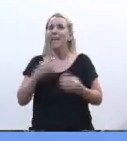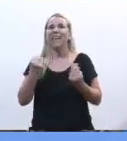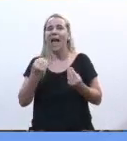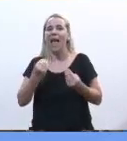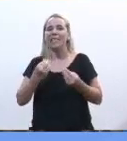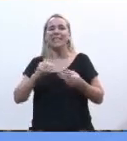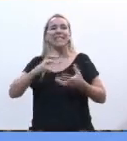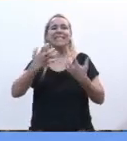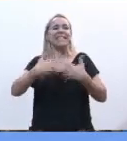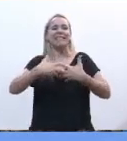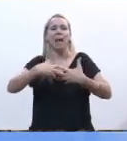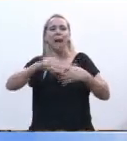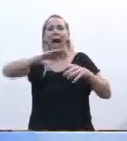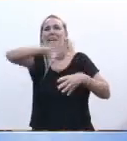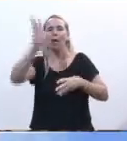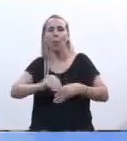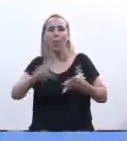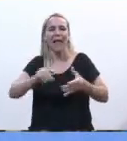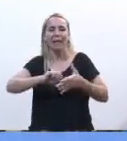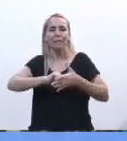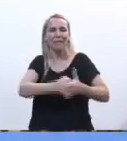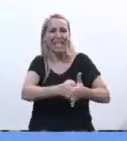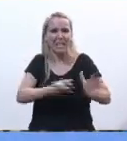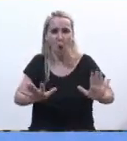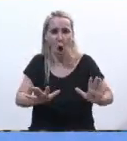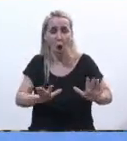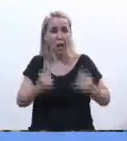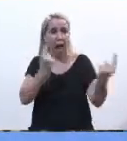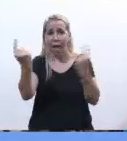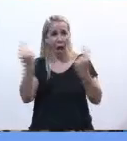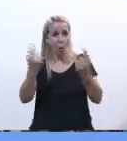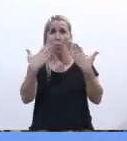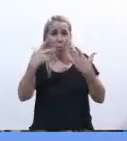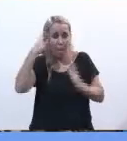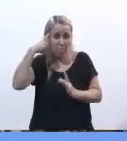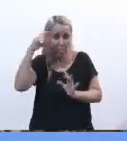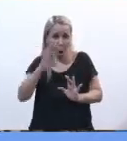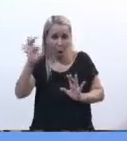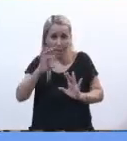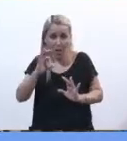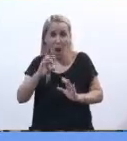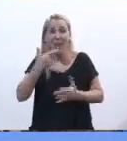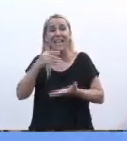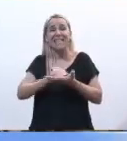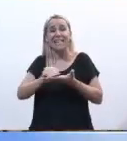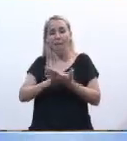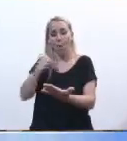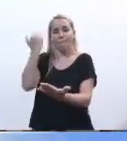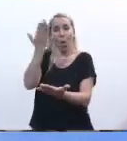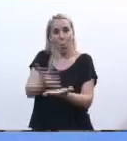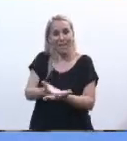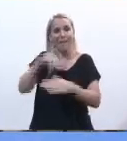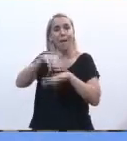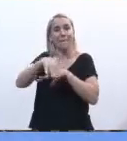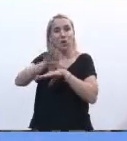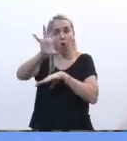republicano, donde cada uno puede pensar, y más en un tema como este, el senador prominente por misiones lo